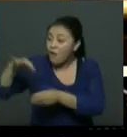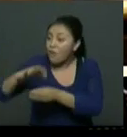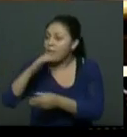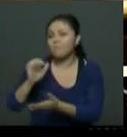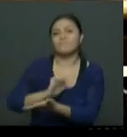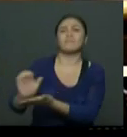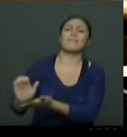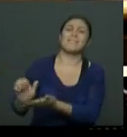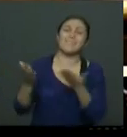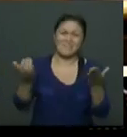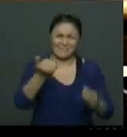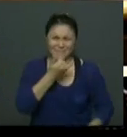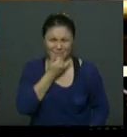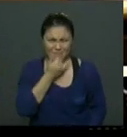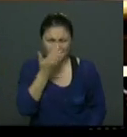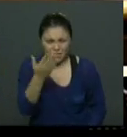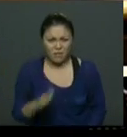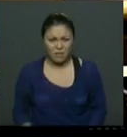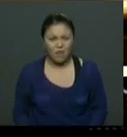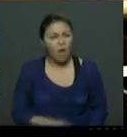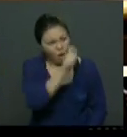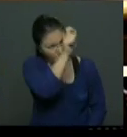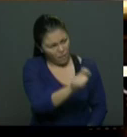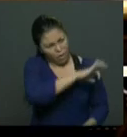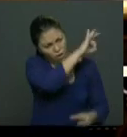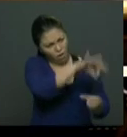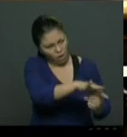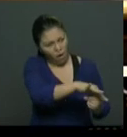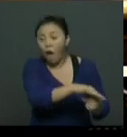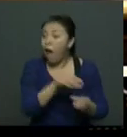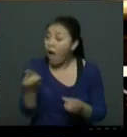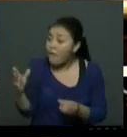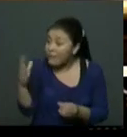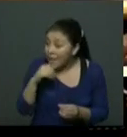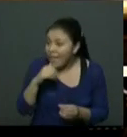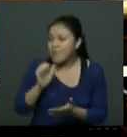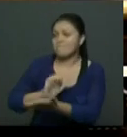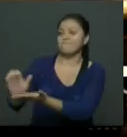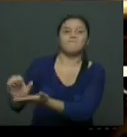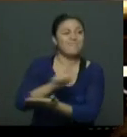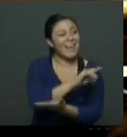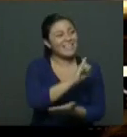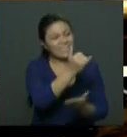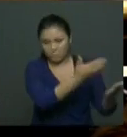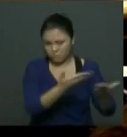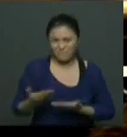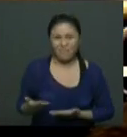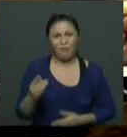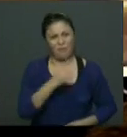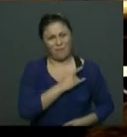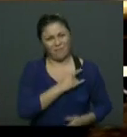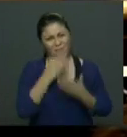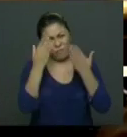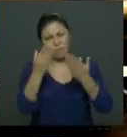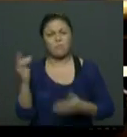que quien haya votado en esos casos tenga privilegios sobre quien no lo ha hecho. Muchos de los beneficios que plantea esta